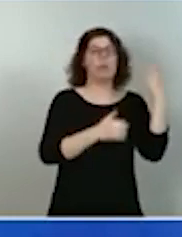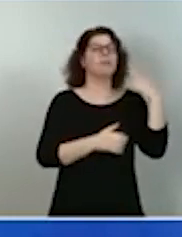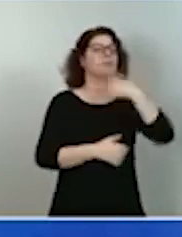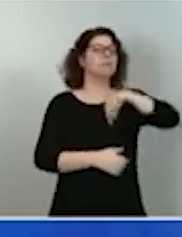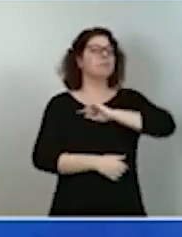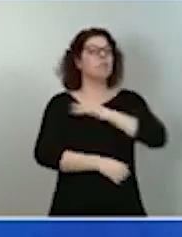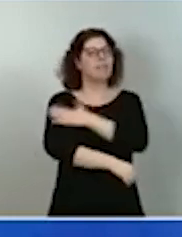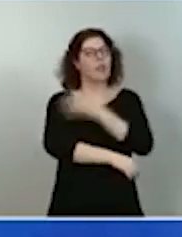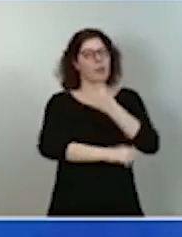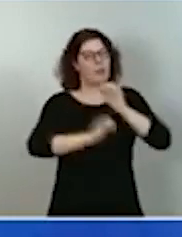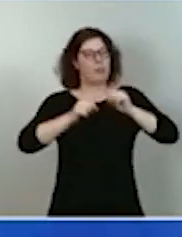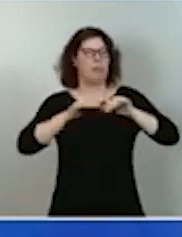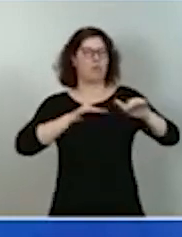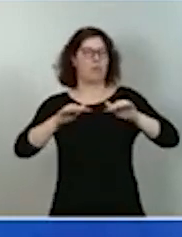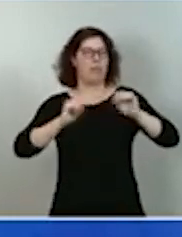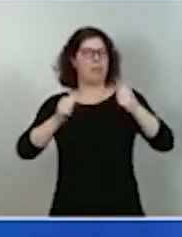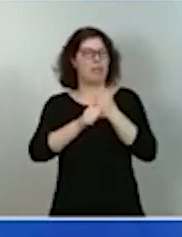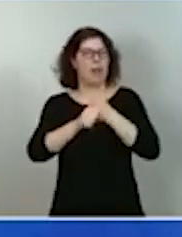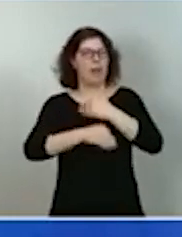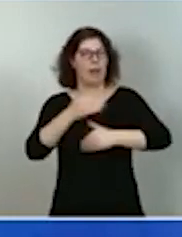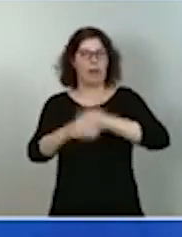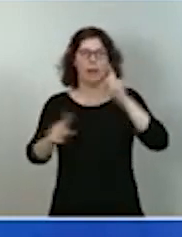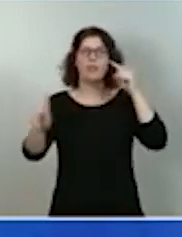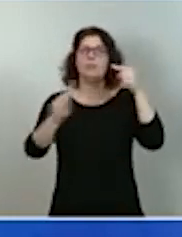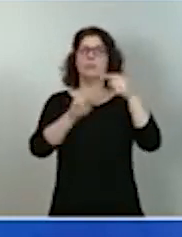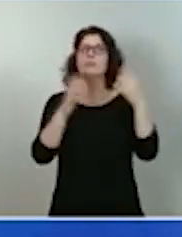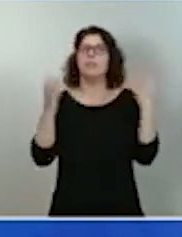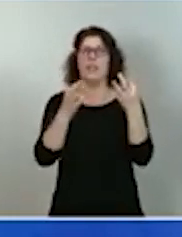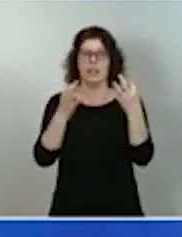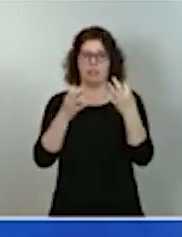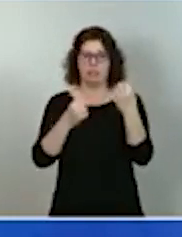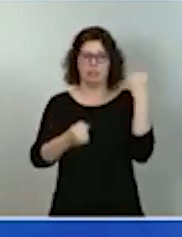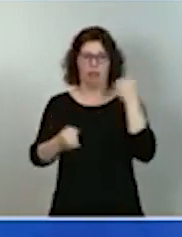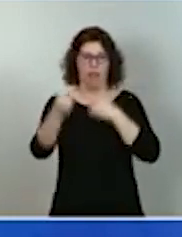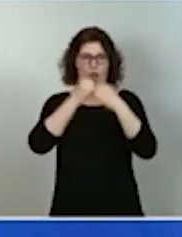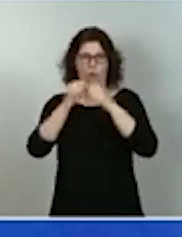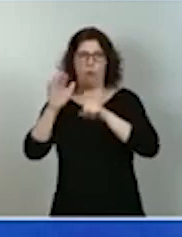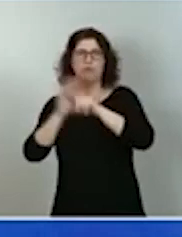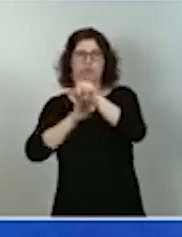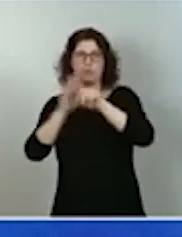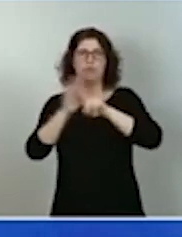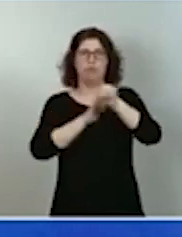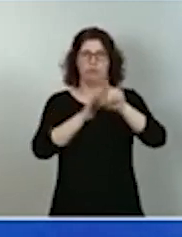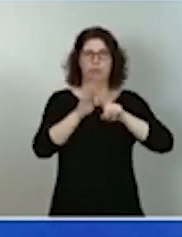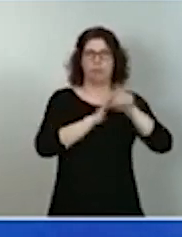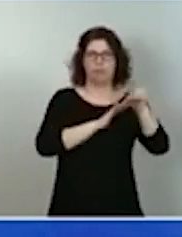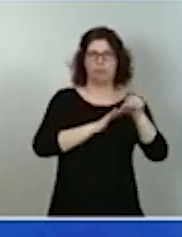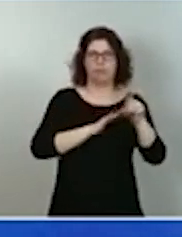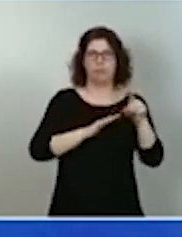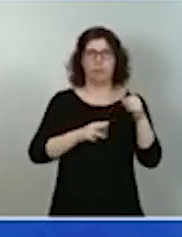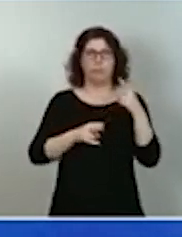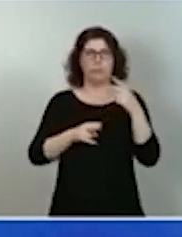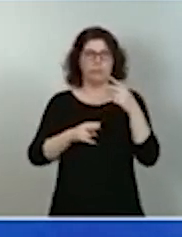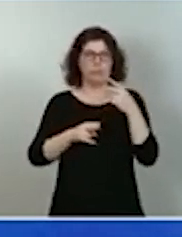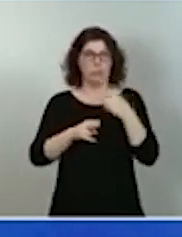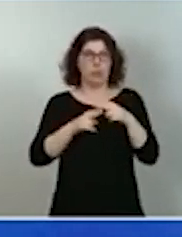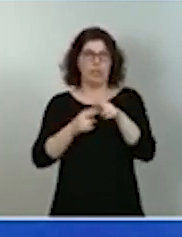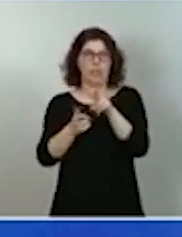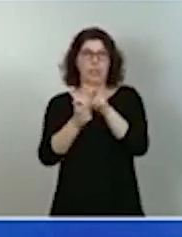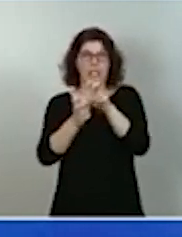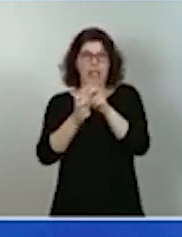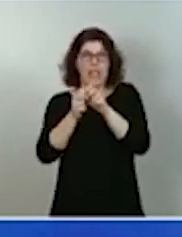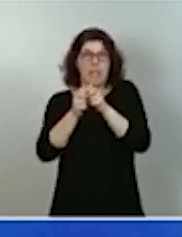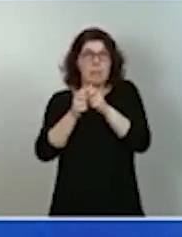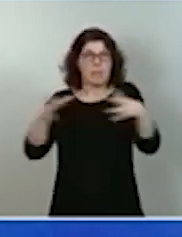para favorecer el desarrollo económico y que las políticas fiscales expansivas son condición de posibilidad del